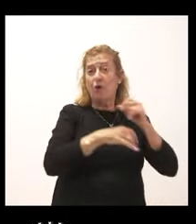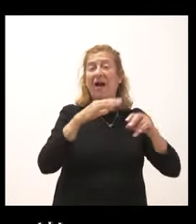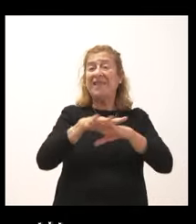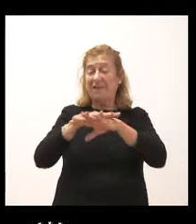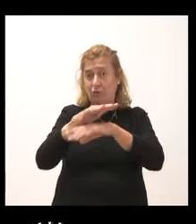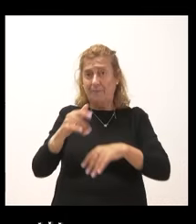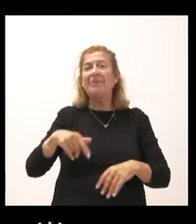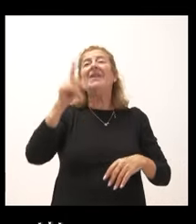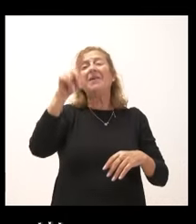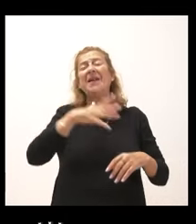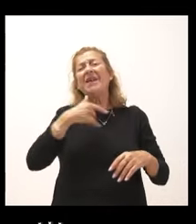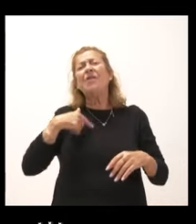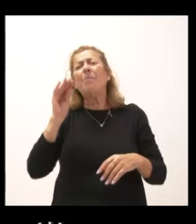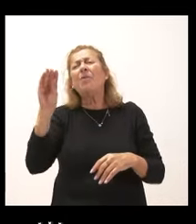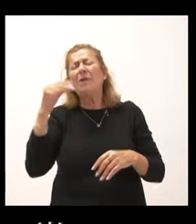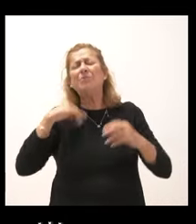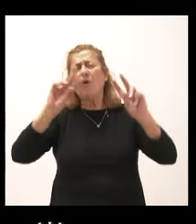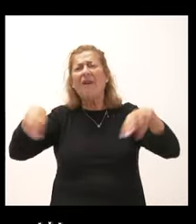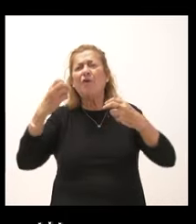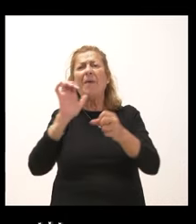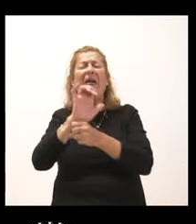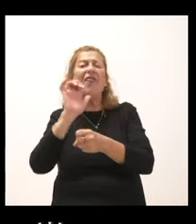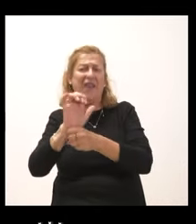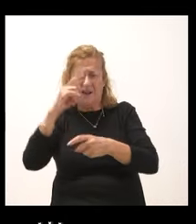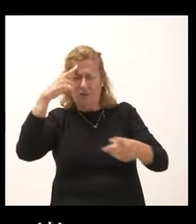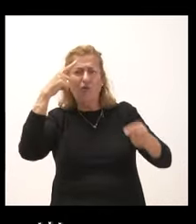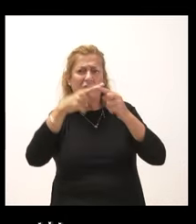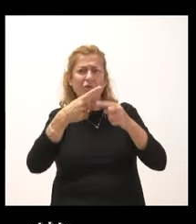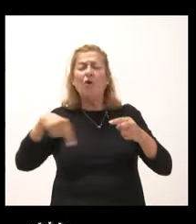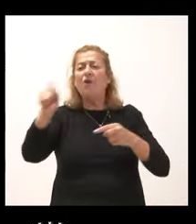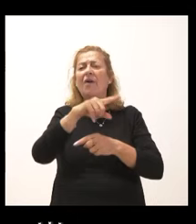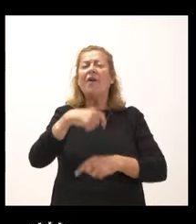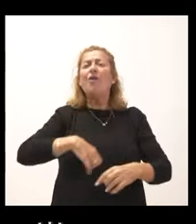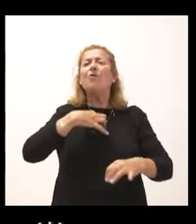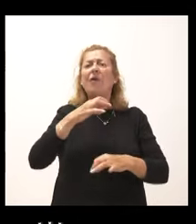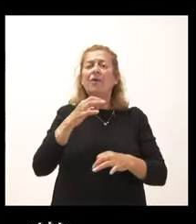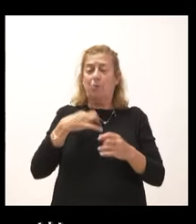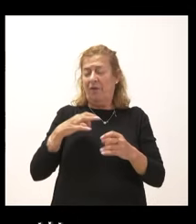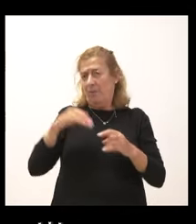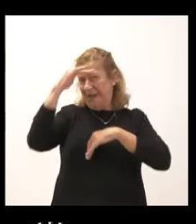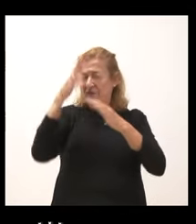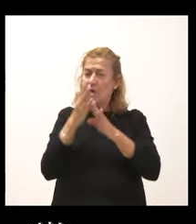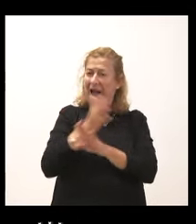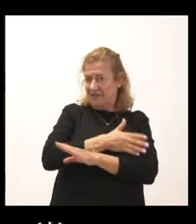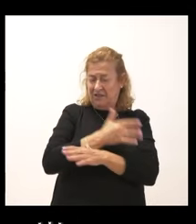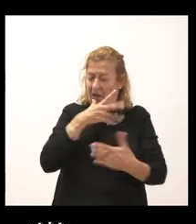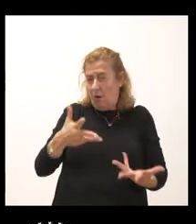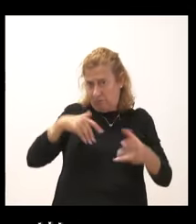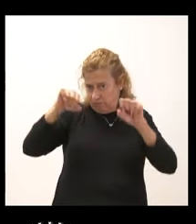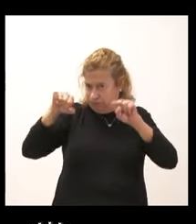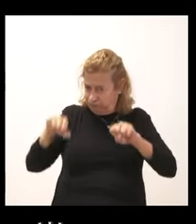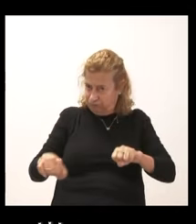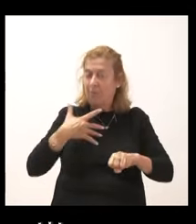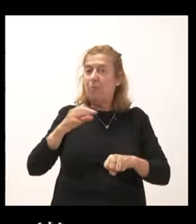quería preguntarle en concreto. Por ejemplo, los ciudadanos van a ser atendidos antes de lo que están siendo atendidos ahora.